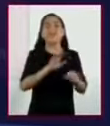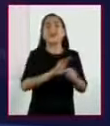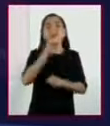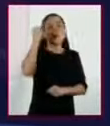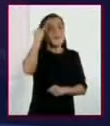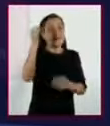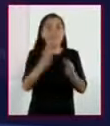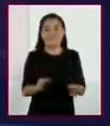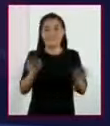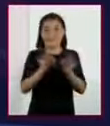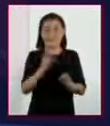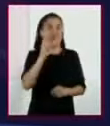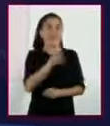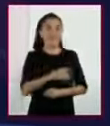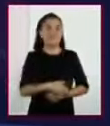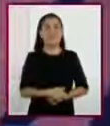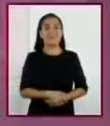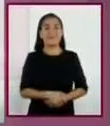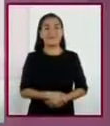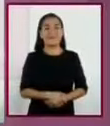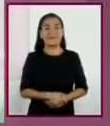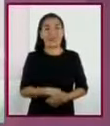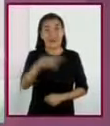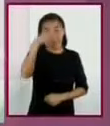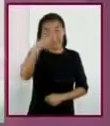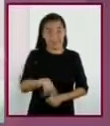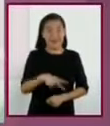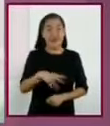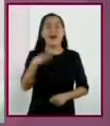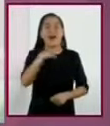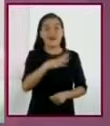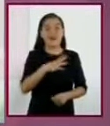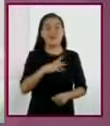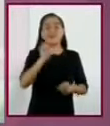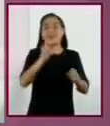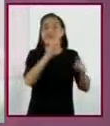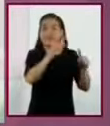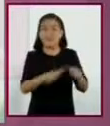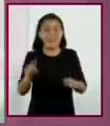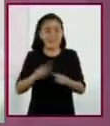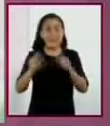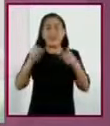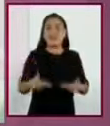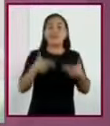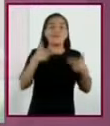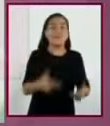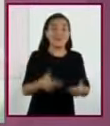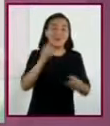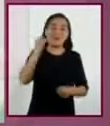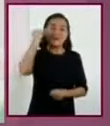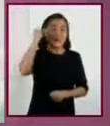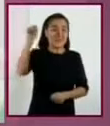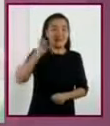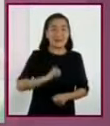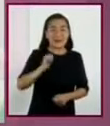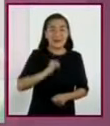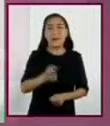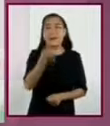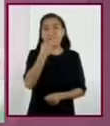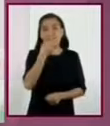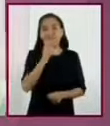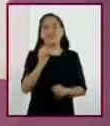principal quedaría así. En México se cuenta con una vasta herencia prehispánica de hierbas